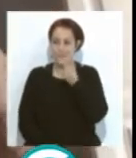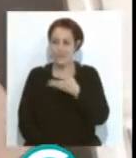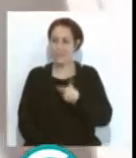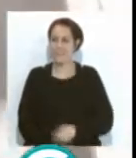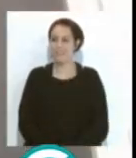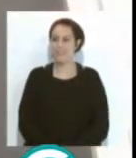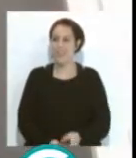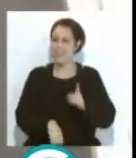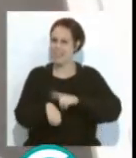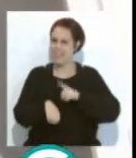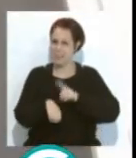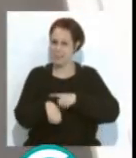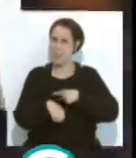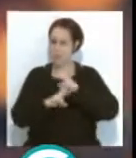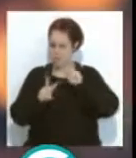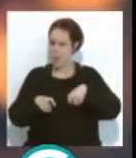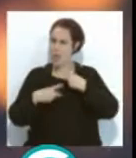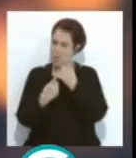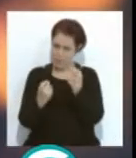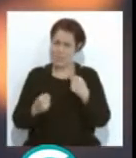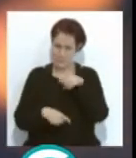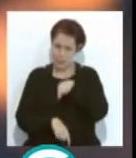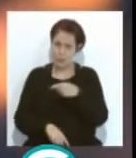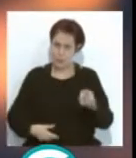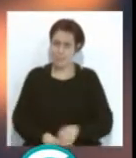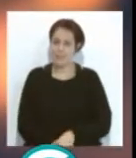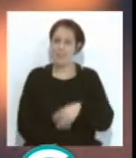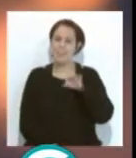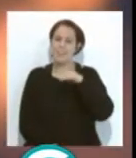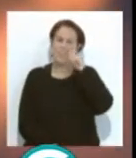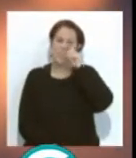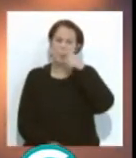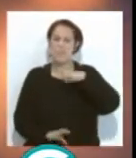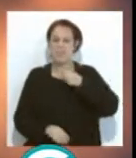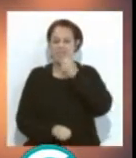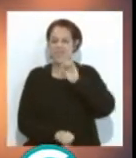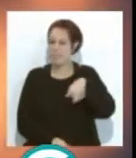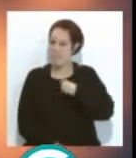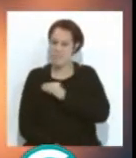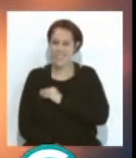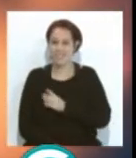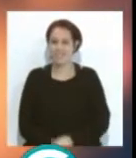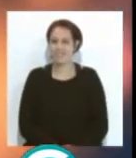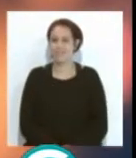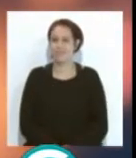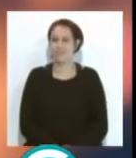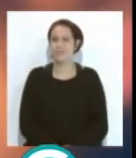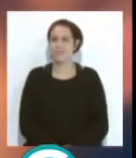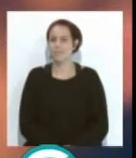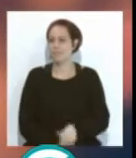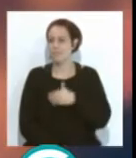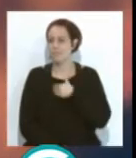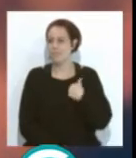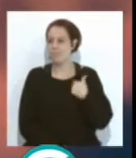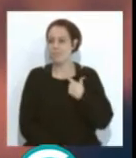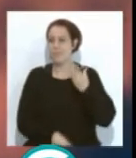tiempo tiene el cartel ya? Ya necesito la renovación, ¿eh, Diego? La verdad es es añejo, pero me da pena tirarla. Bueno, vale. Quería ser en World Art o algo de eso,